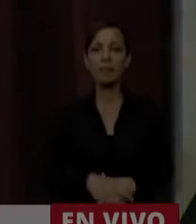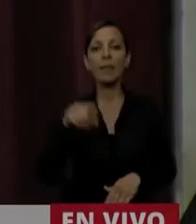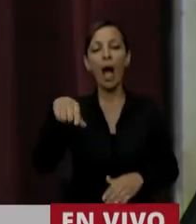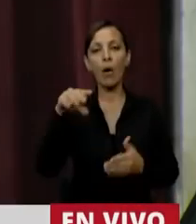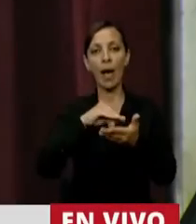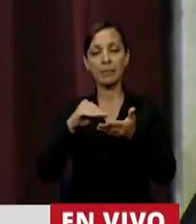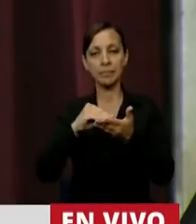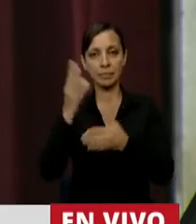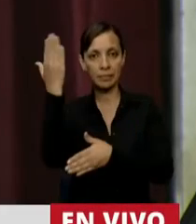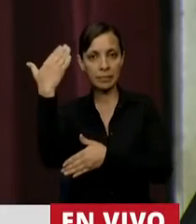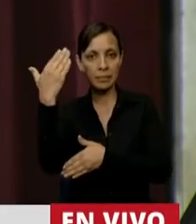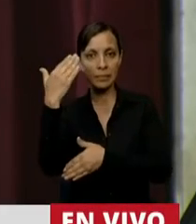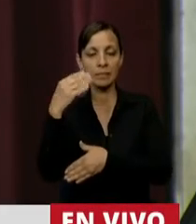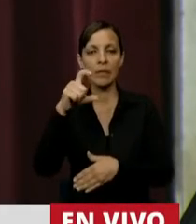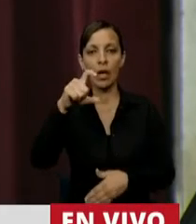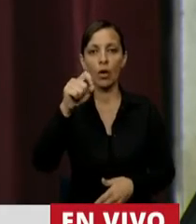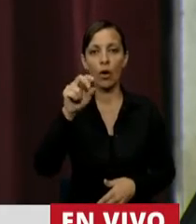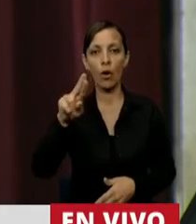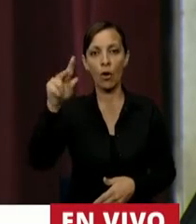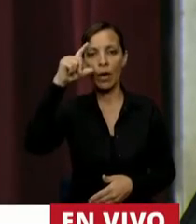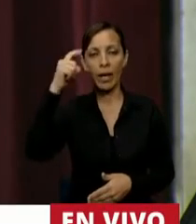Tiene la palabra el diputado Walter Correa.